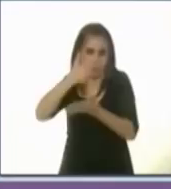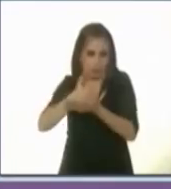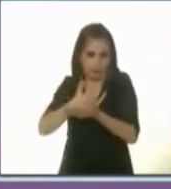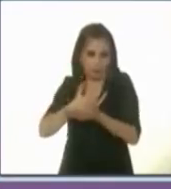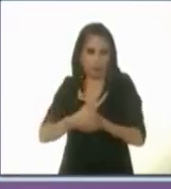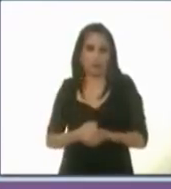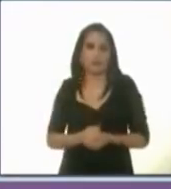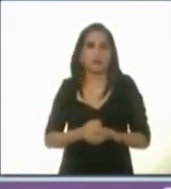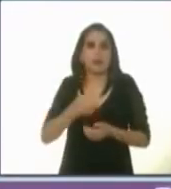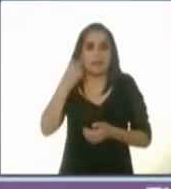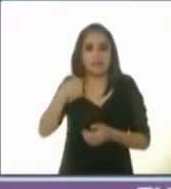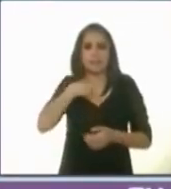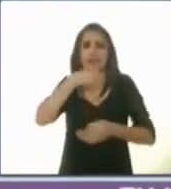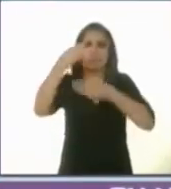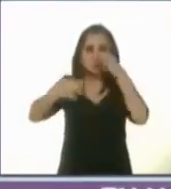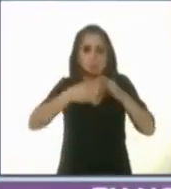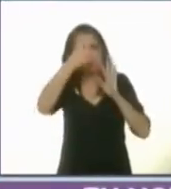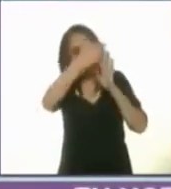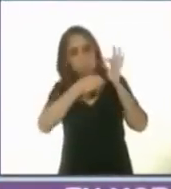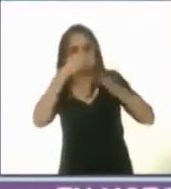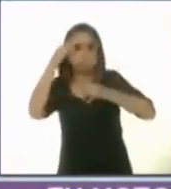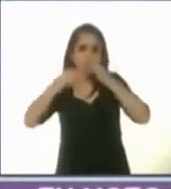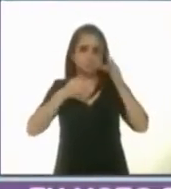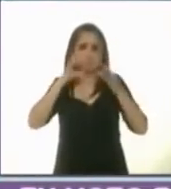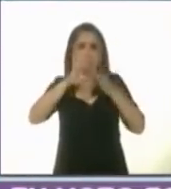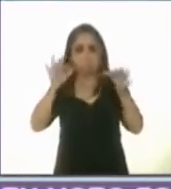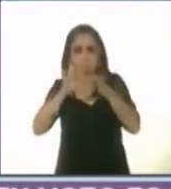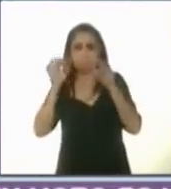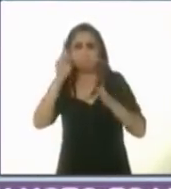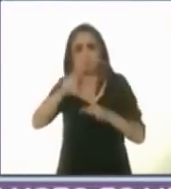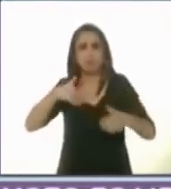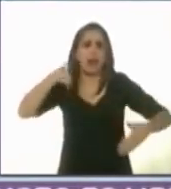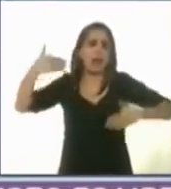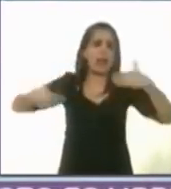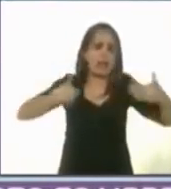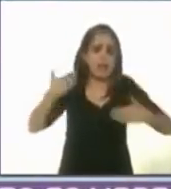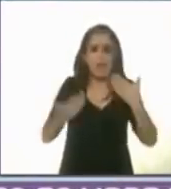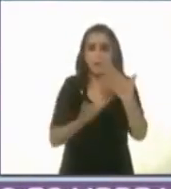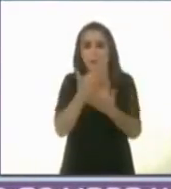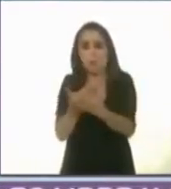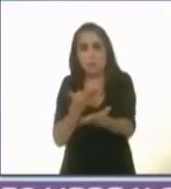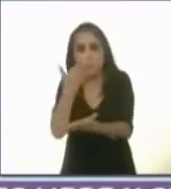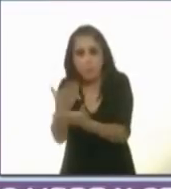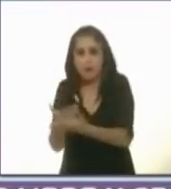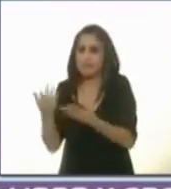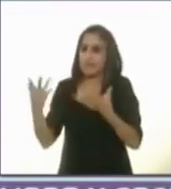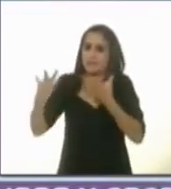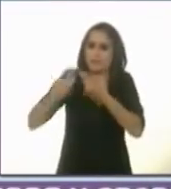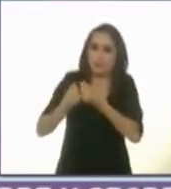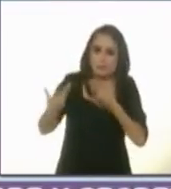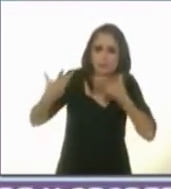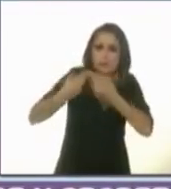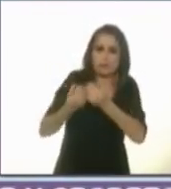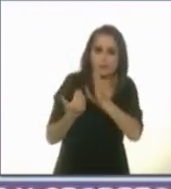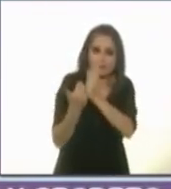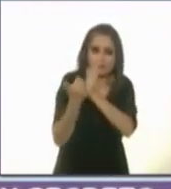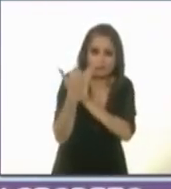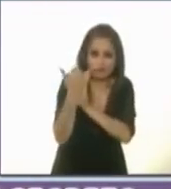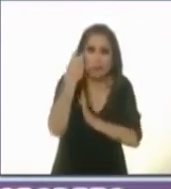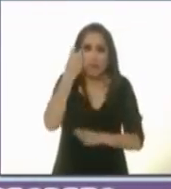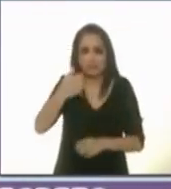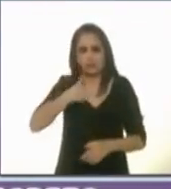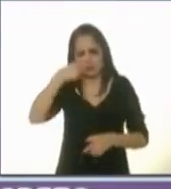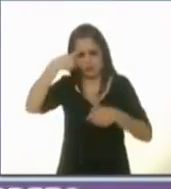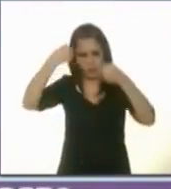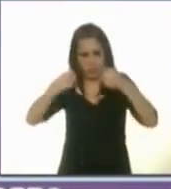campaña ha sido para nosotros una campaña de alegría de propuestas de sumar de ir creciendo por eso estoy convencida que